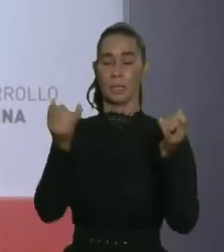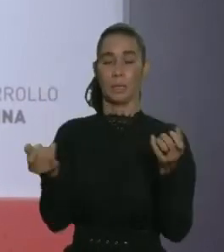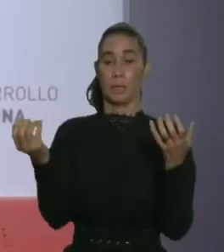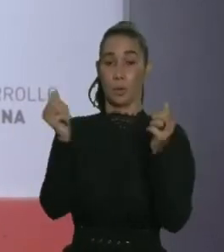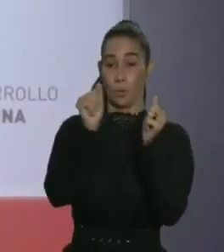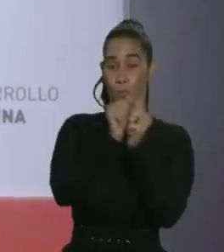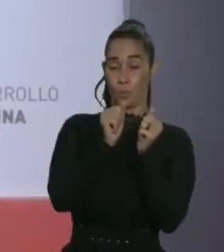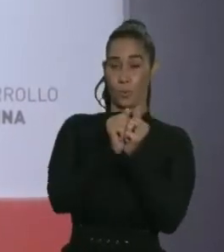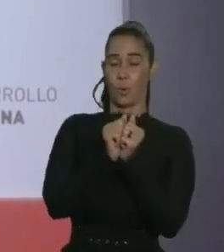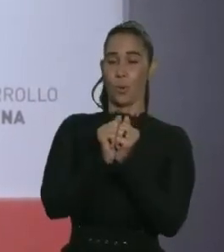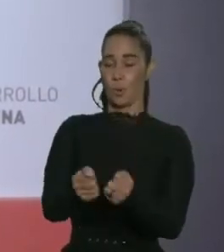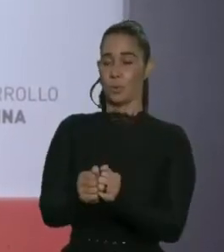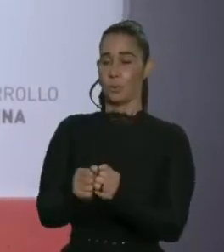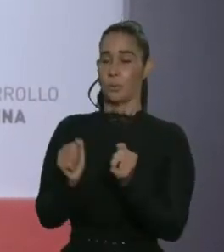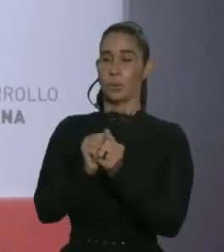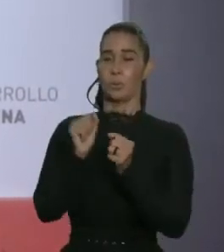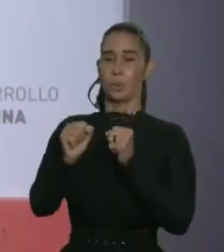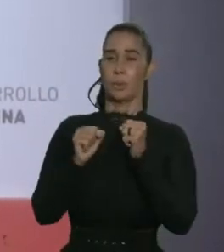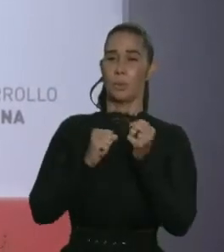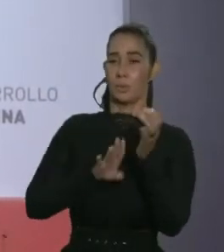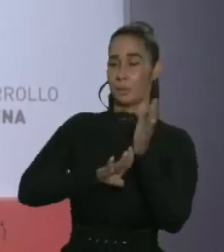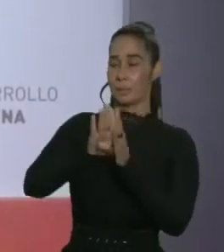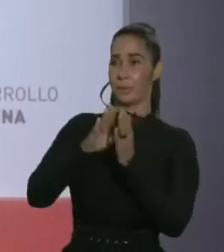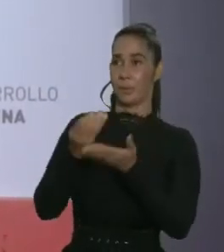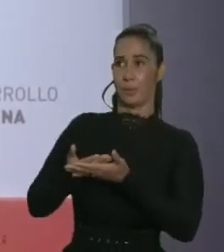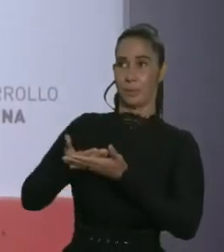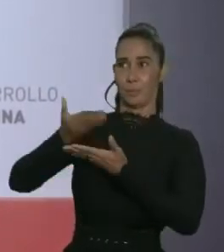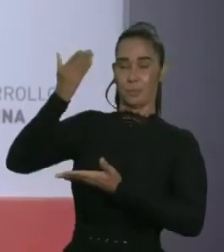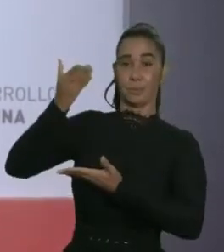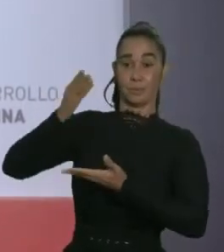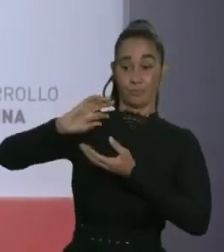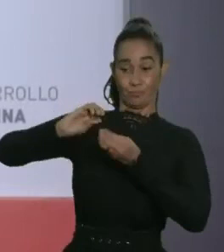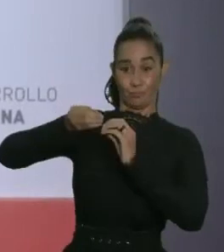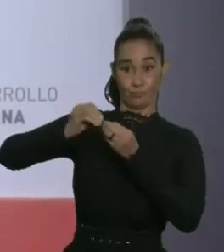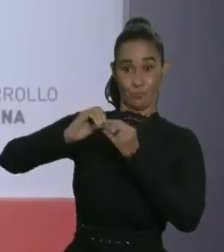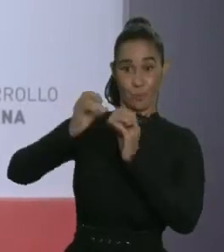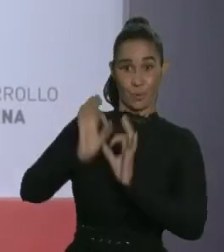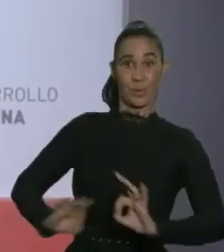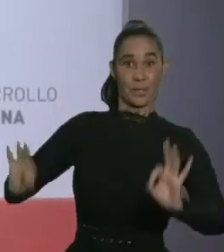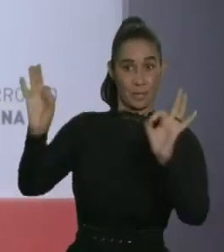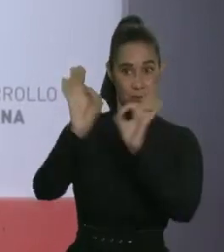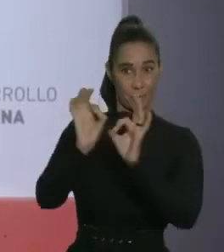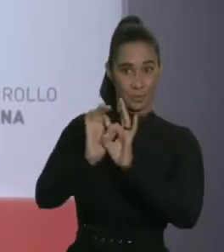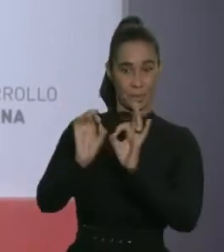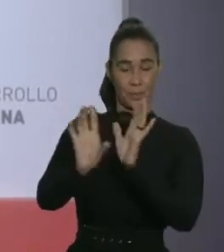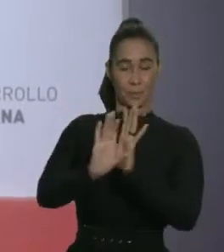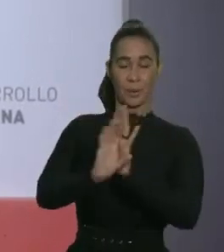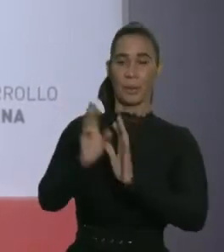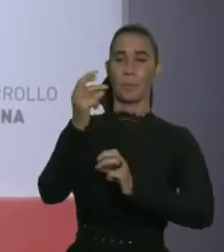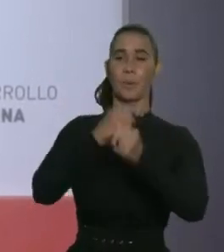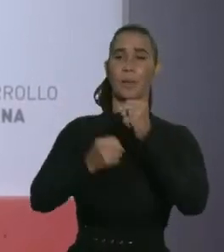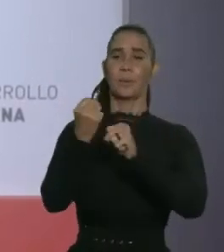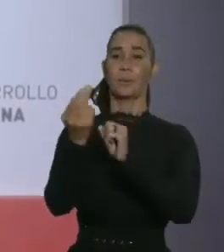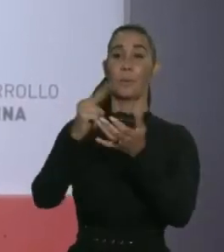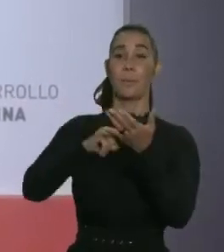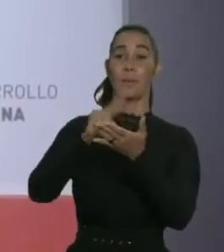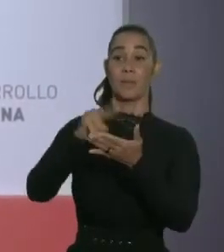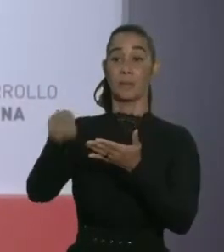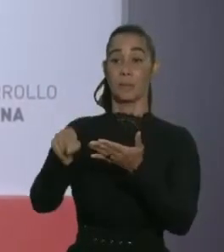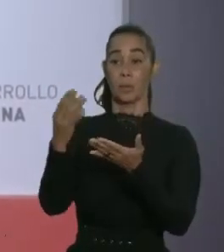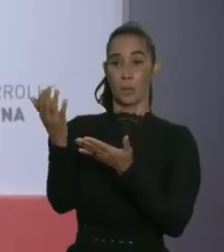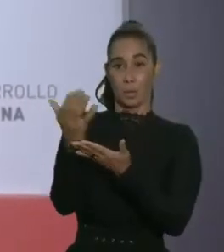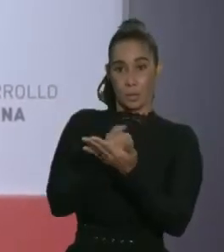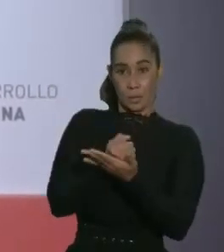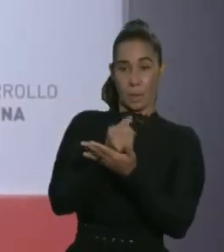a conseguir números incontestables. Estos números como los reflejados en el 2022, donde nuestro Producto